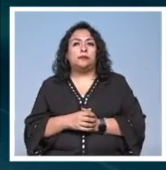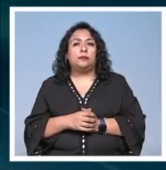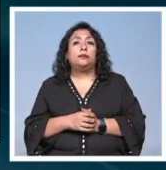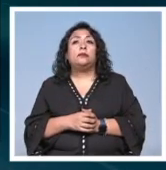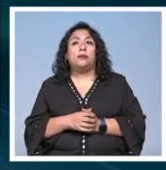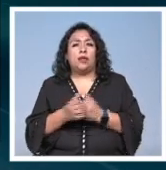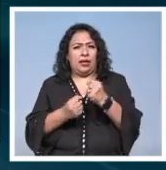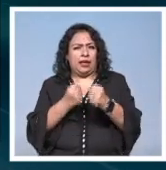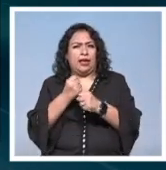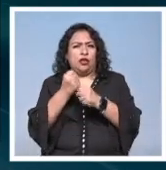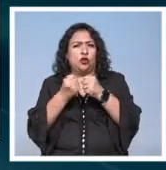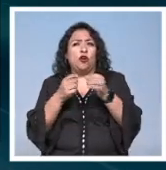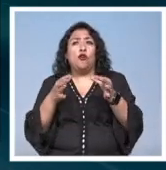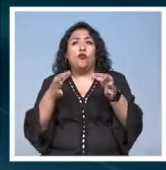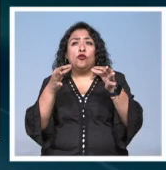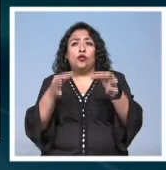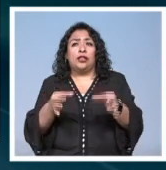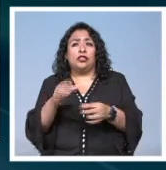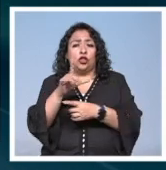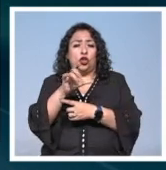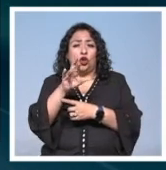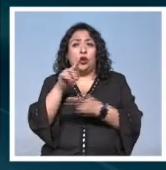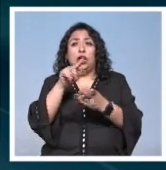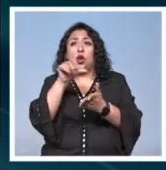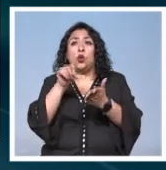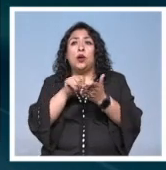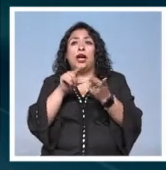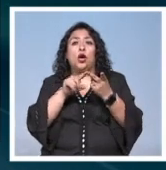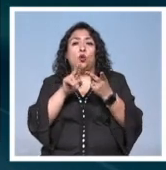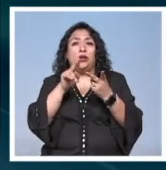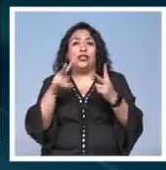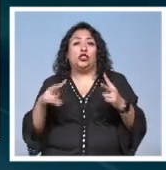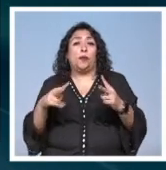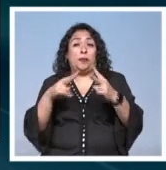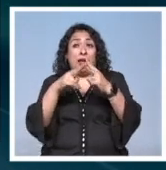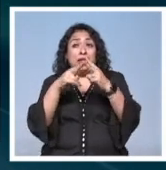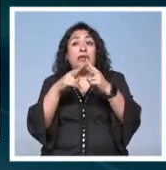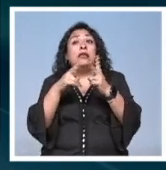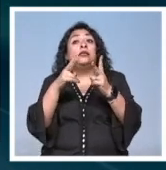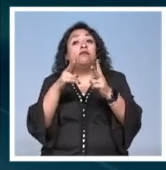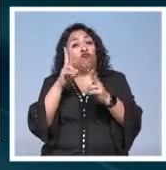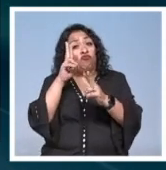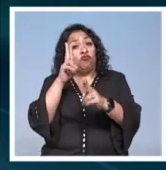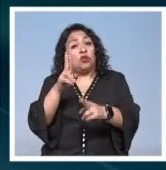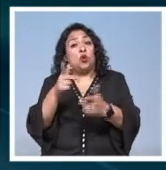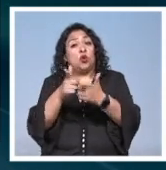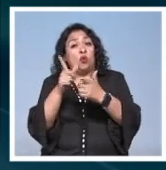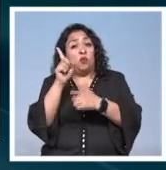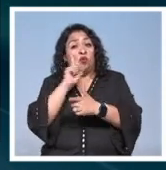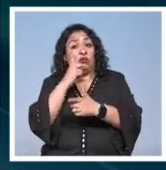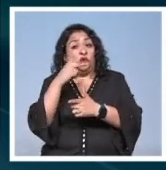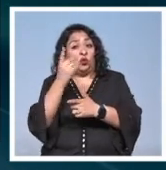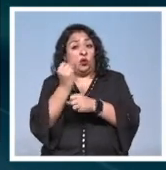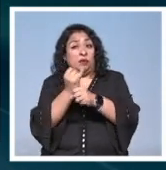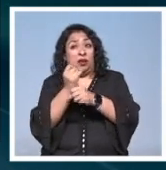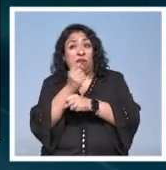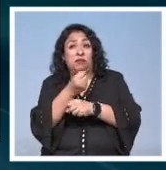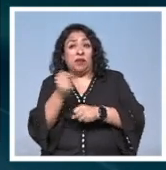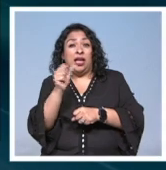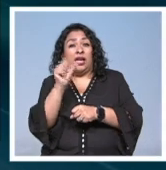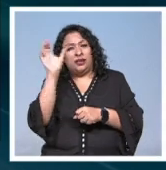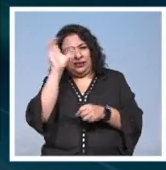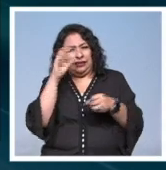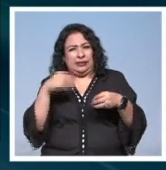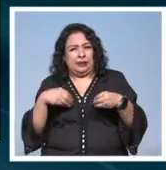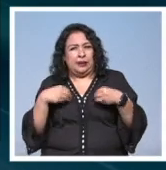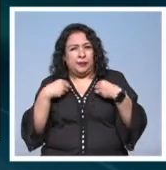Cada año, la Fundación L'Oréal y la sede de la UNESCO en París honran a un grupo de mujeres por sus investigaciones pioneras en ciencias de la